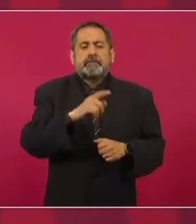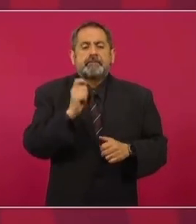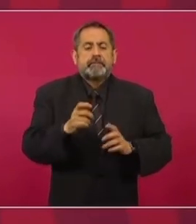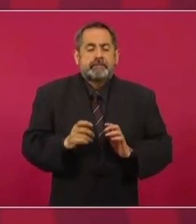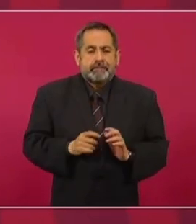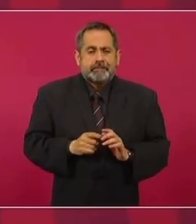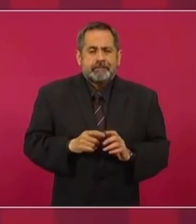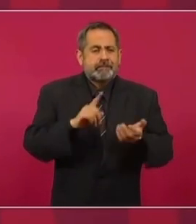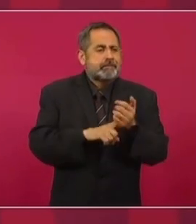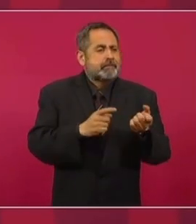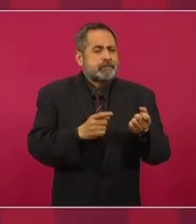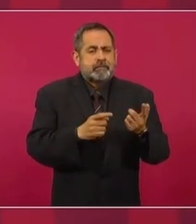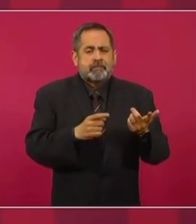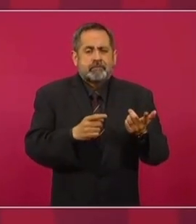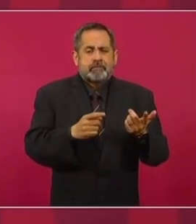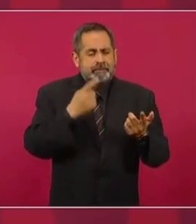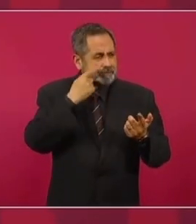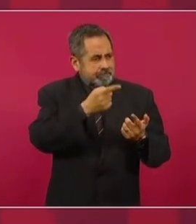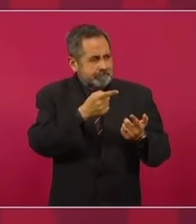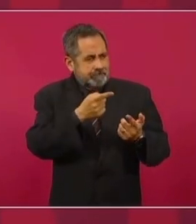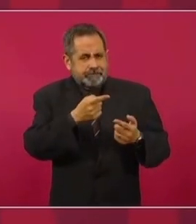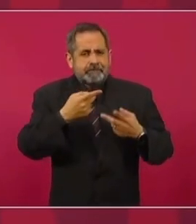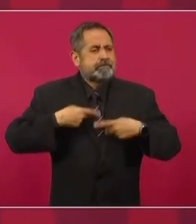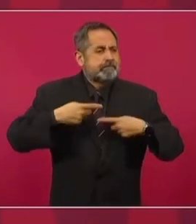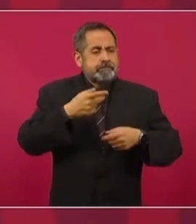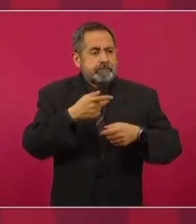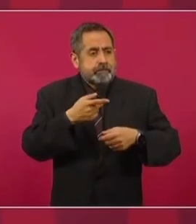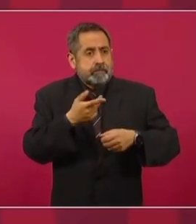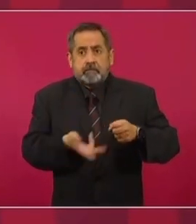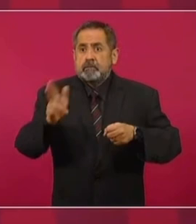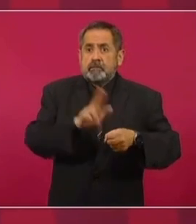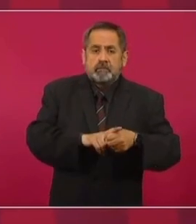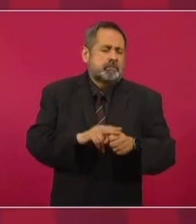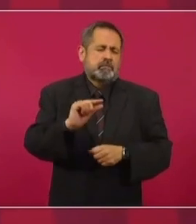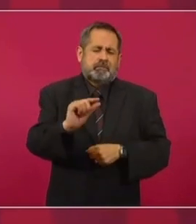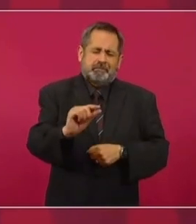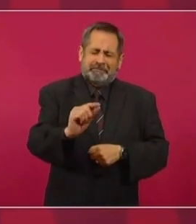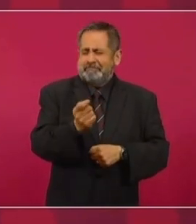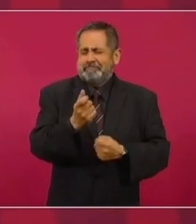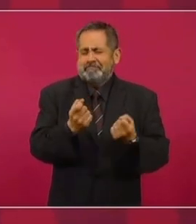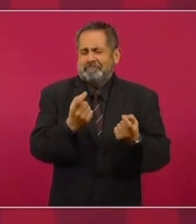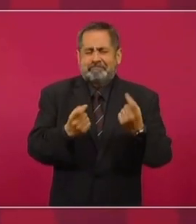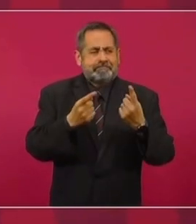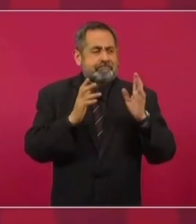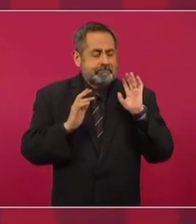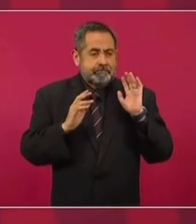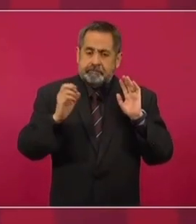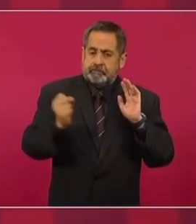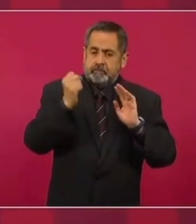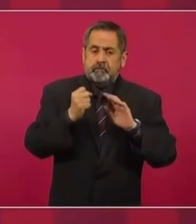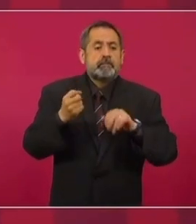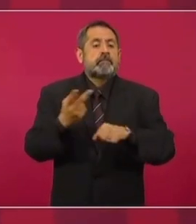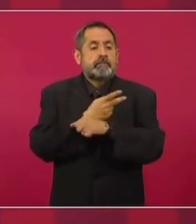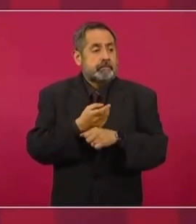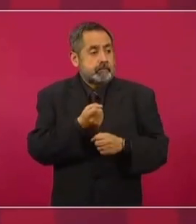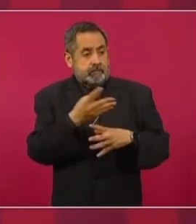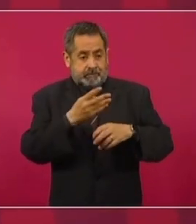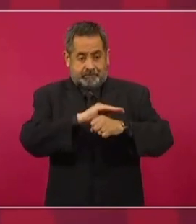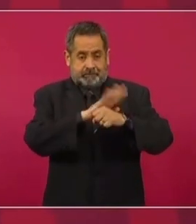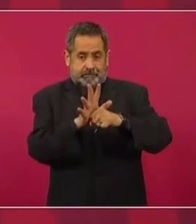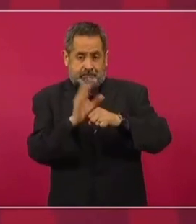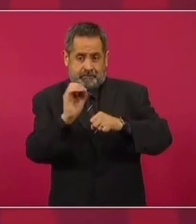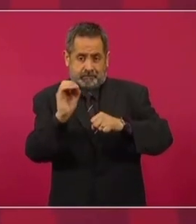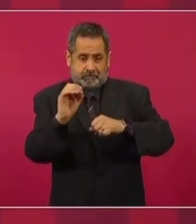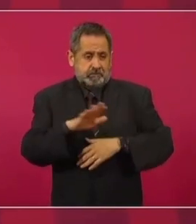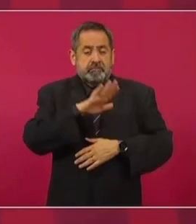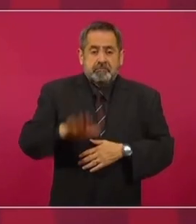es muy poco el aumento porcentual en cuanto a números de hospitalizados. Y afortunadamente se reduce la mortalidad o la